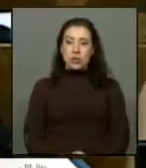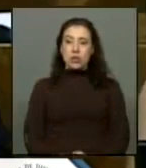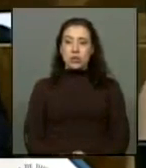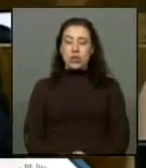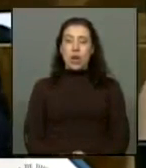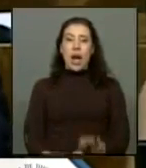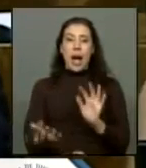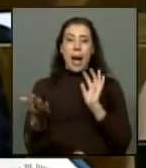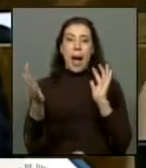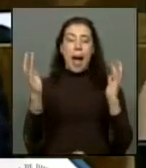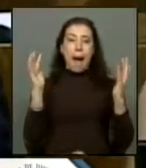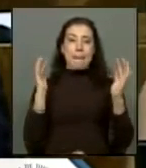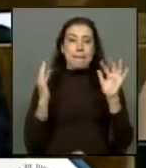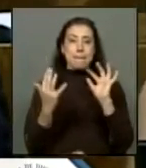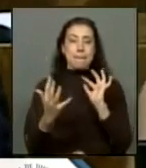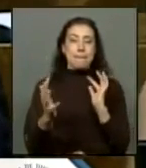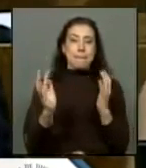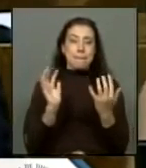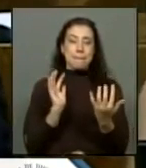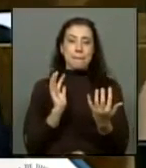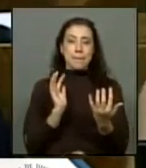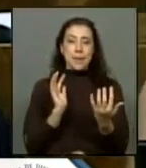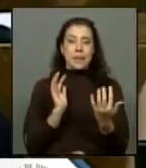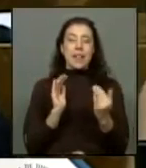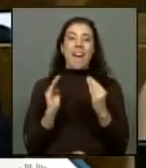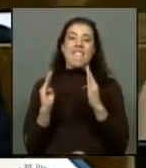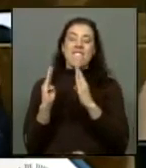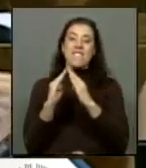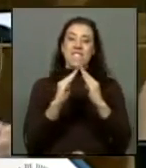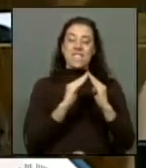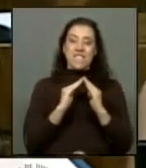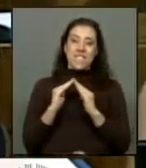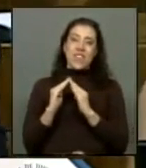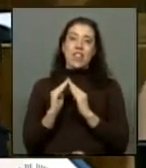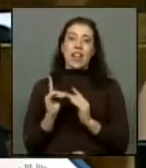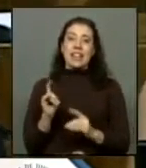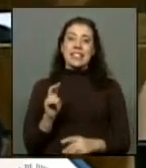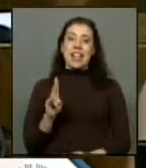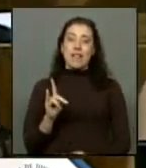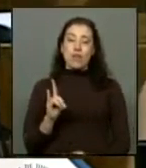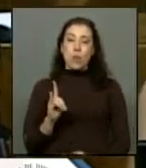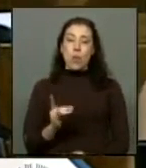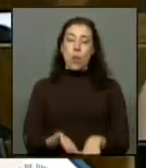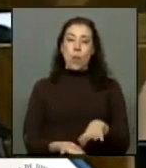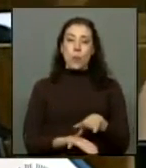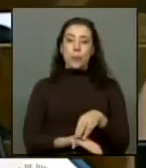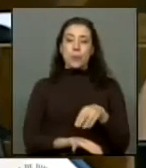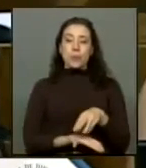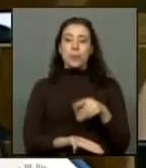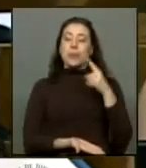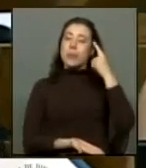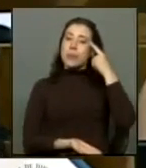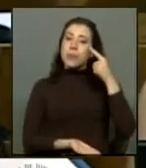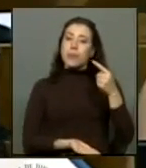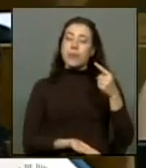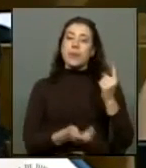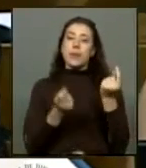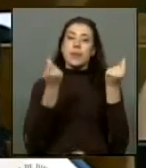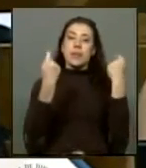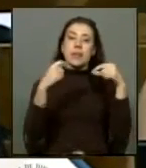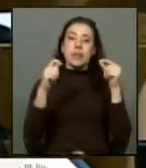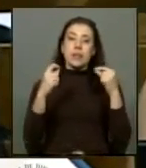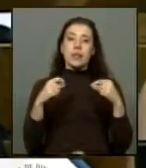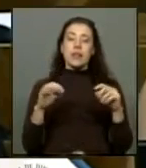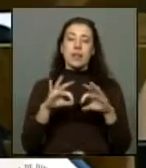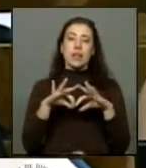medio ambiente y vivienda a través del Servio de la Ciudad Arica, a objeto de que se haga una evaluación